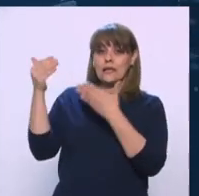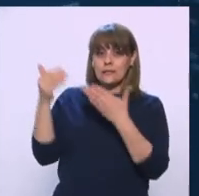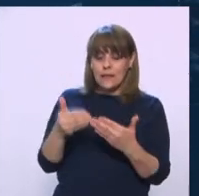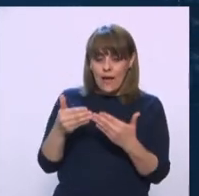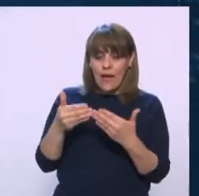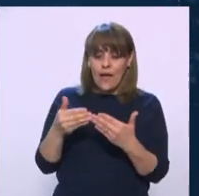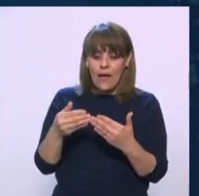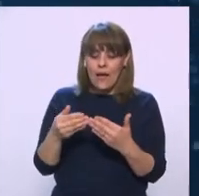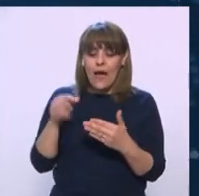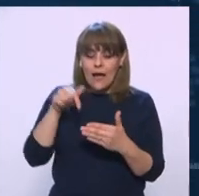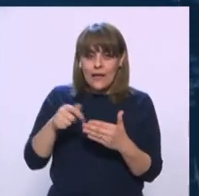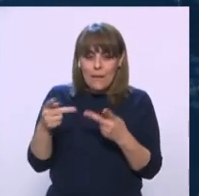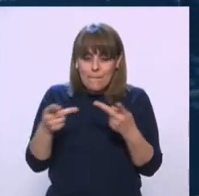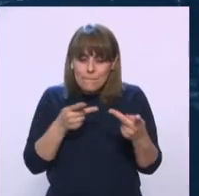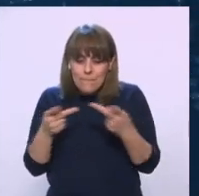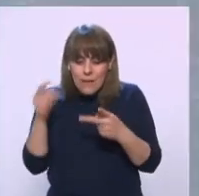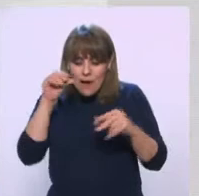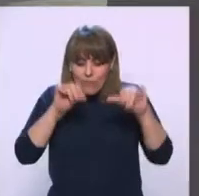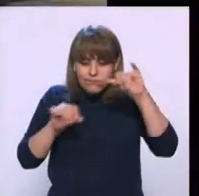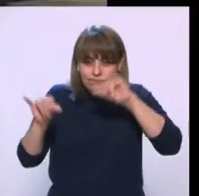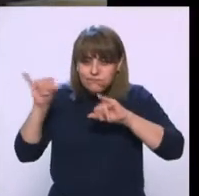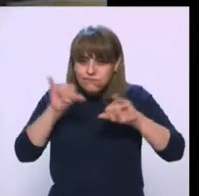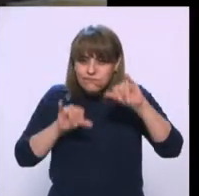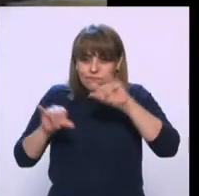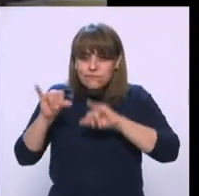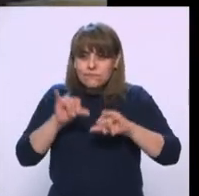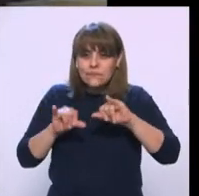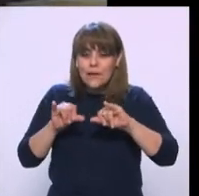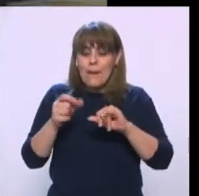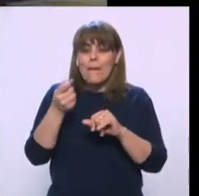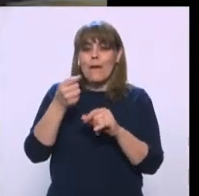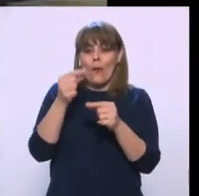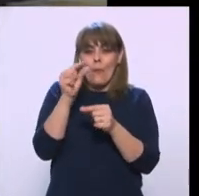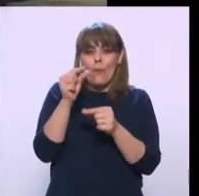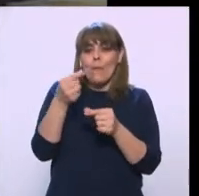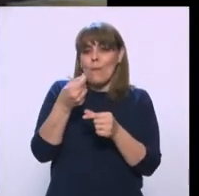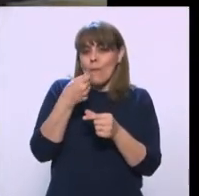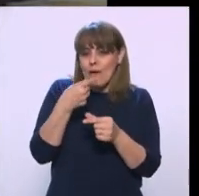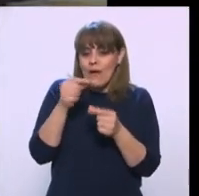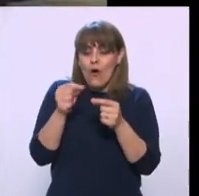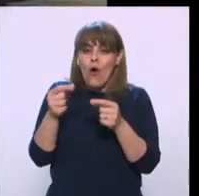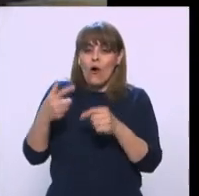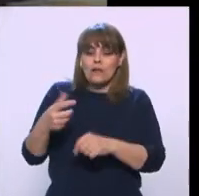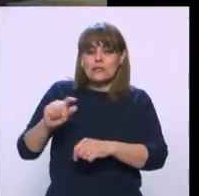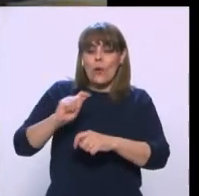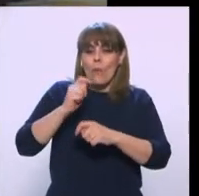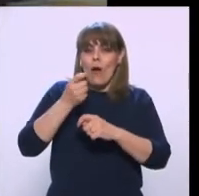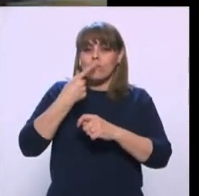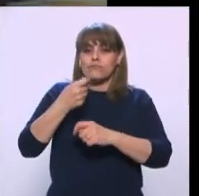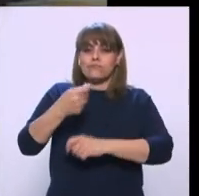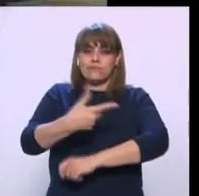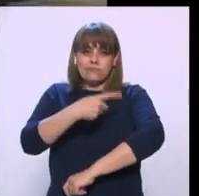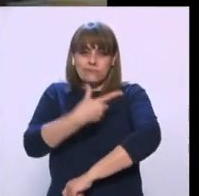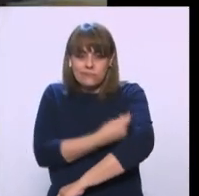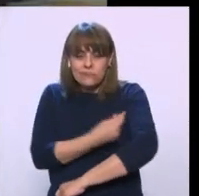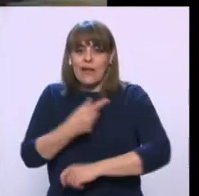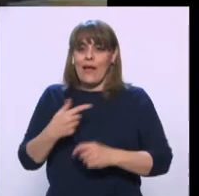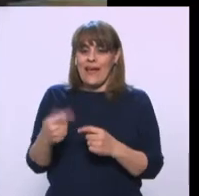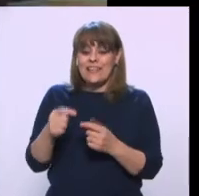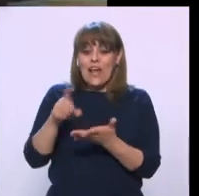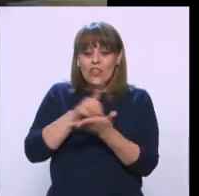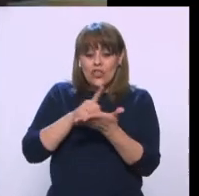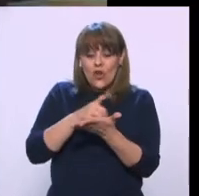elabora, aquí se prepara, en ocasiones como tabletas, en ocasiones como ampolletas. Esta droga es la que está